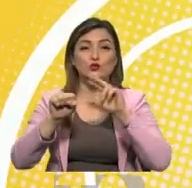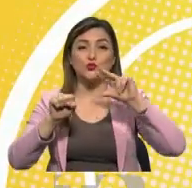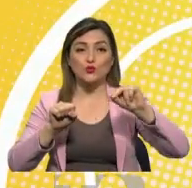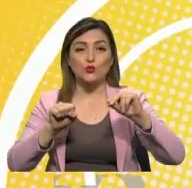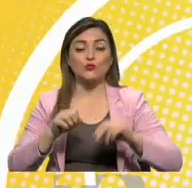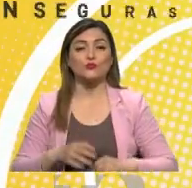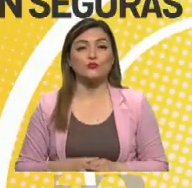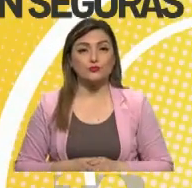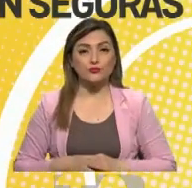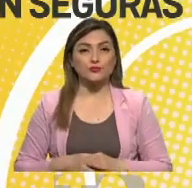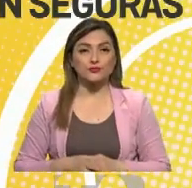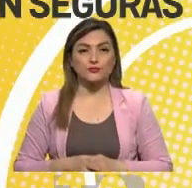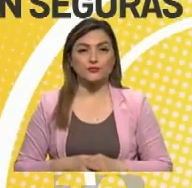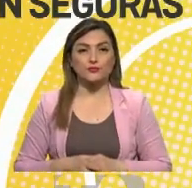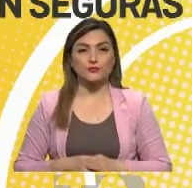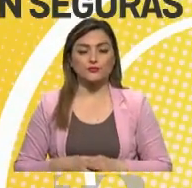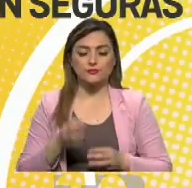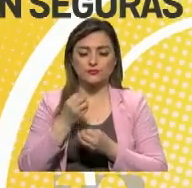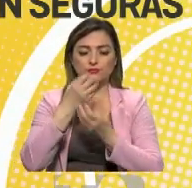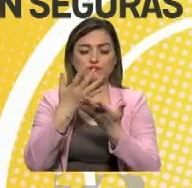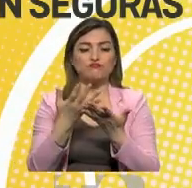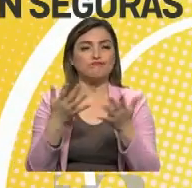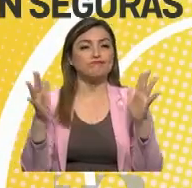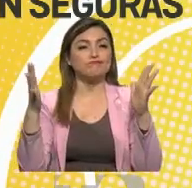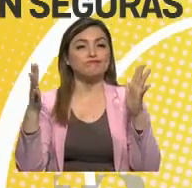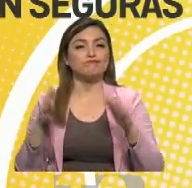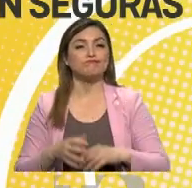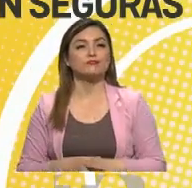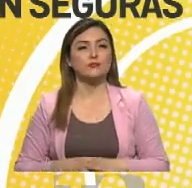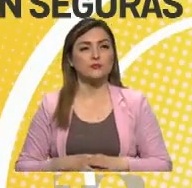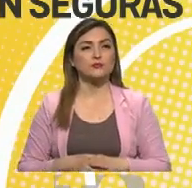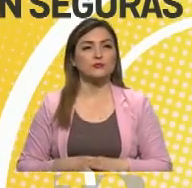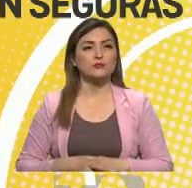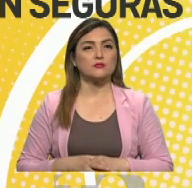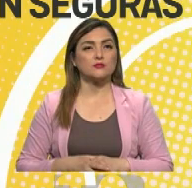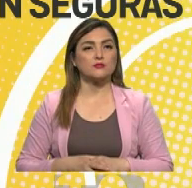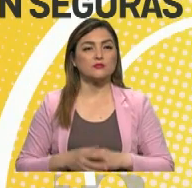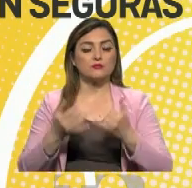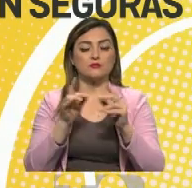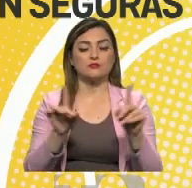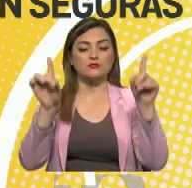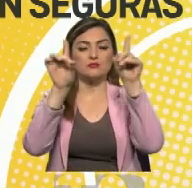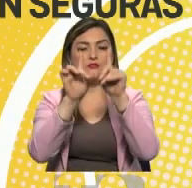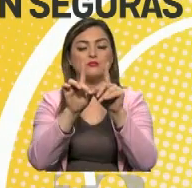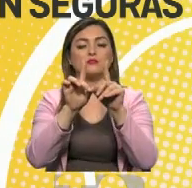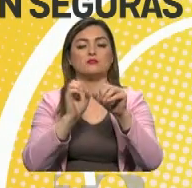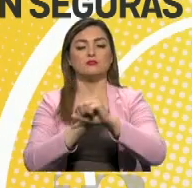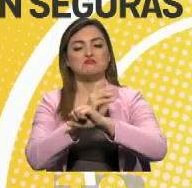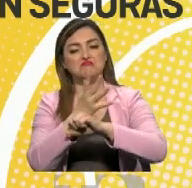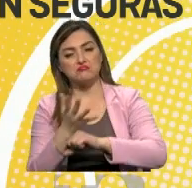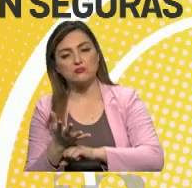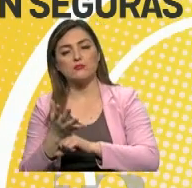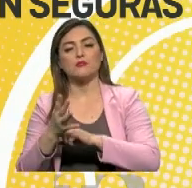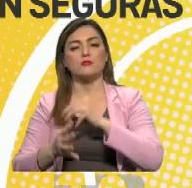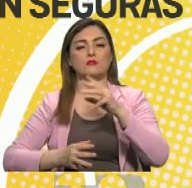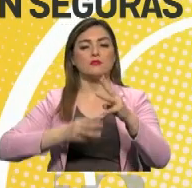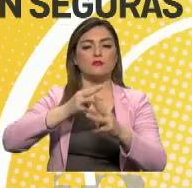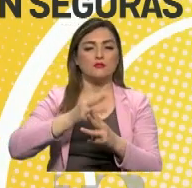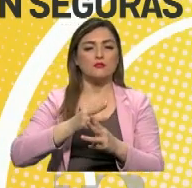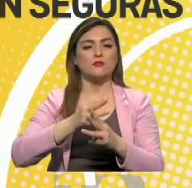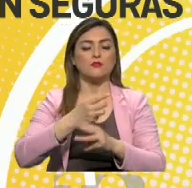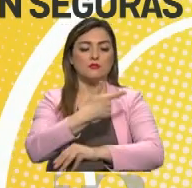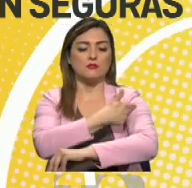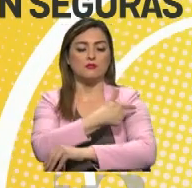en estos niños ya que la información es escasa. Pues la respuesta es que por ahora existen datos que sugieren que a nivel mundial la